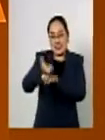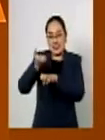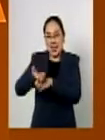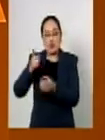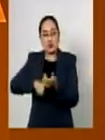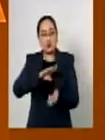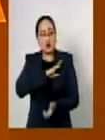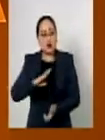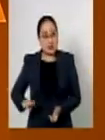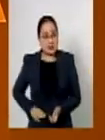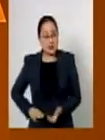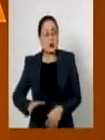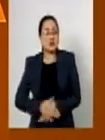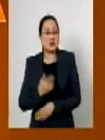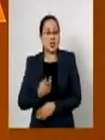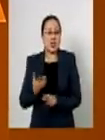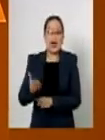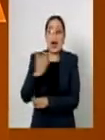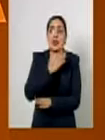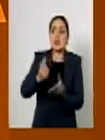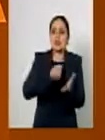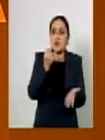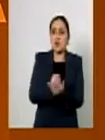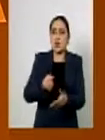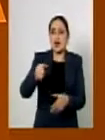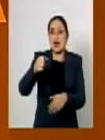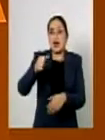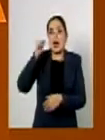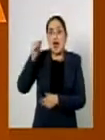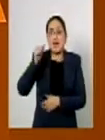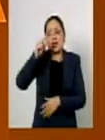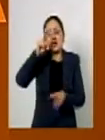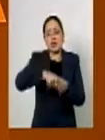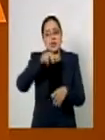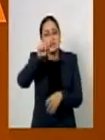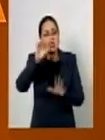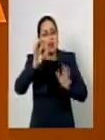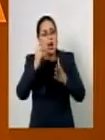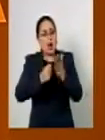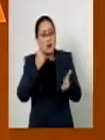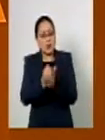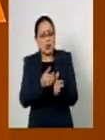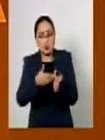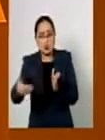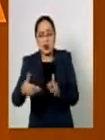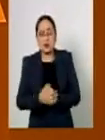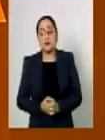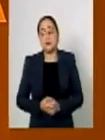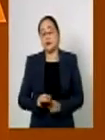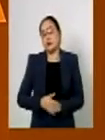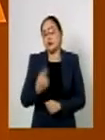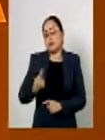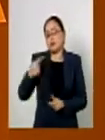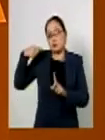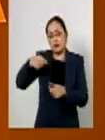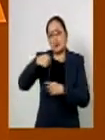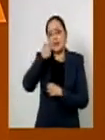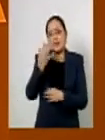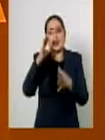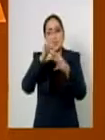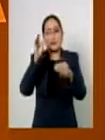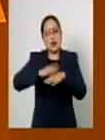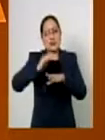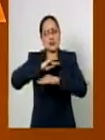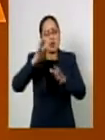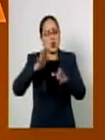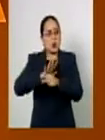Municipios aprobada apenas en abril de 2016 con el objeto de definir los criterios de